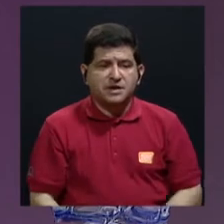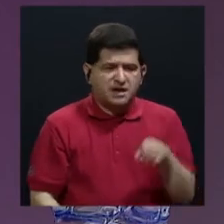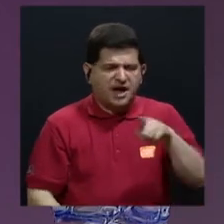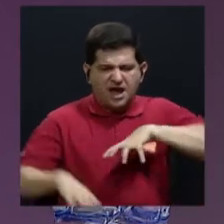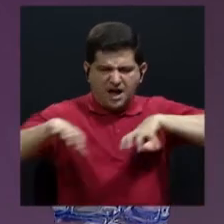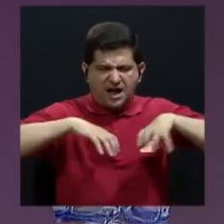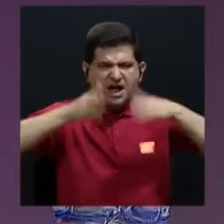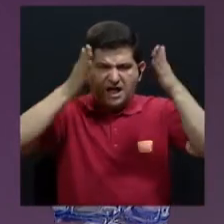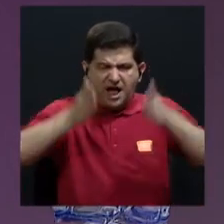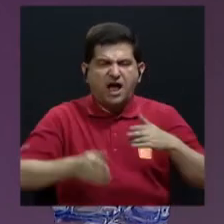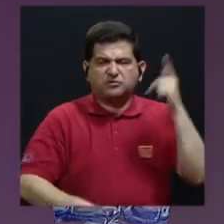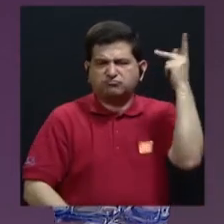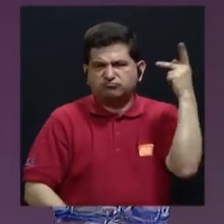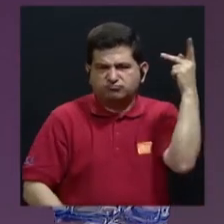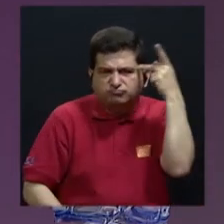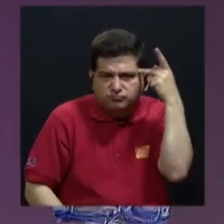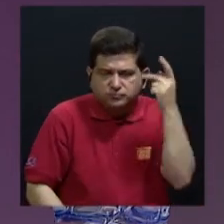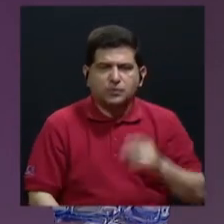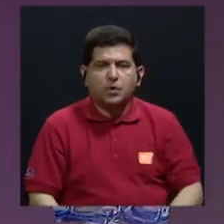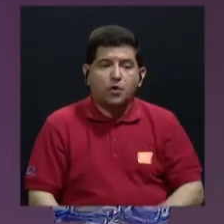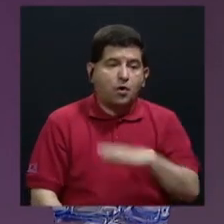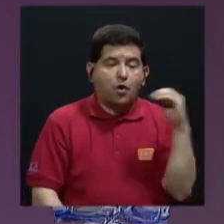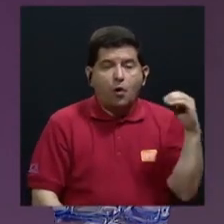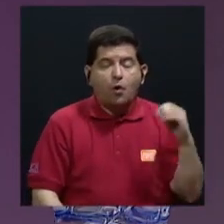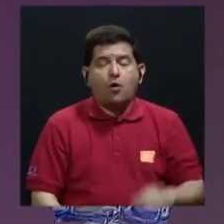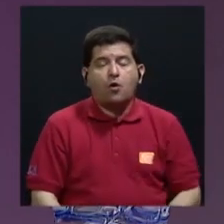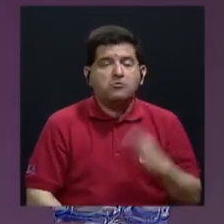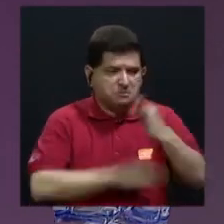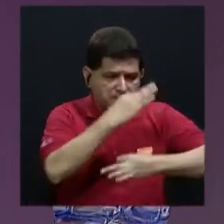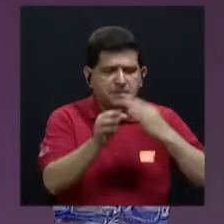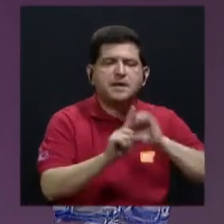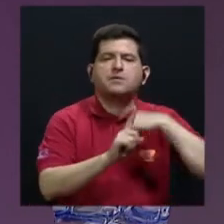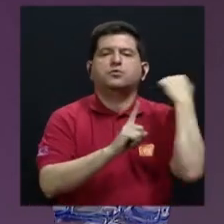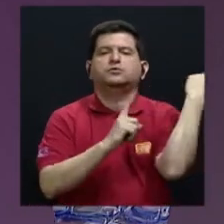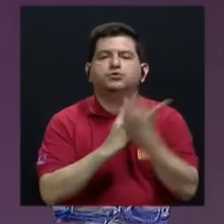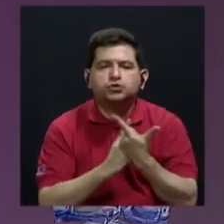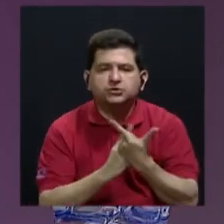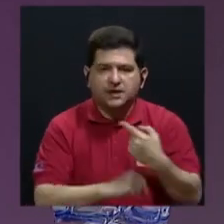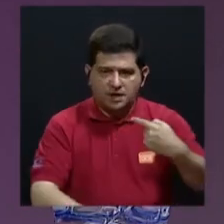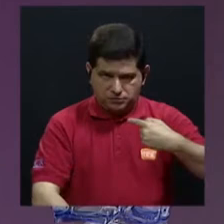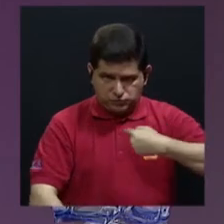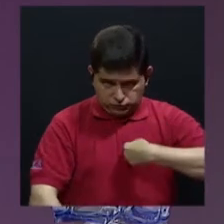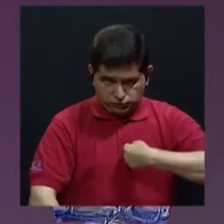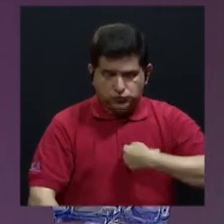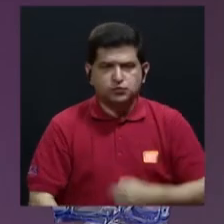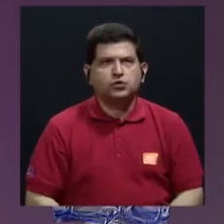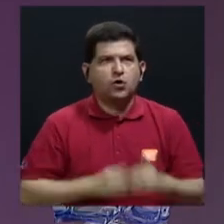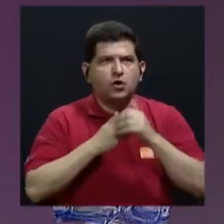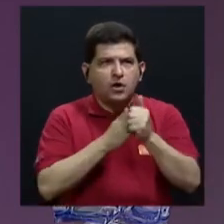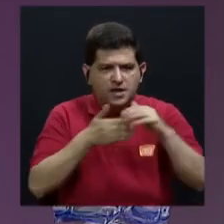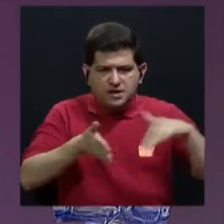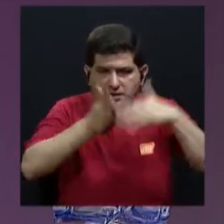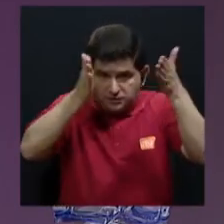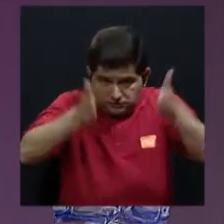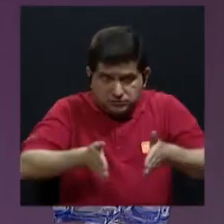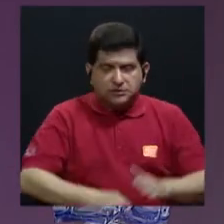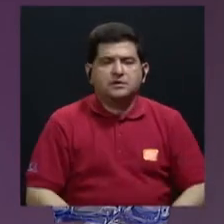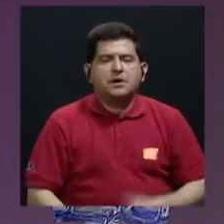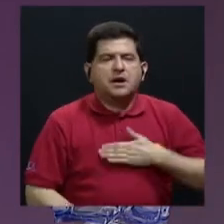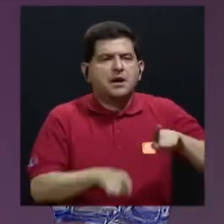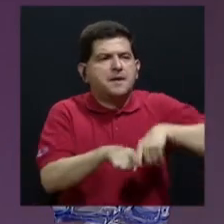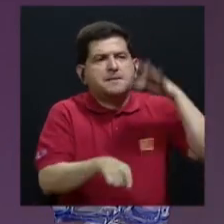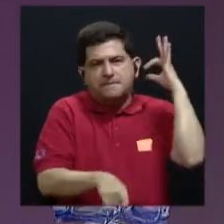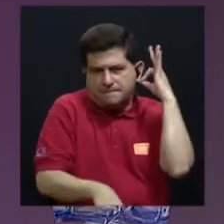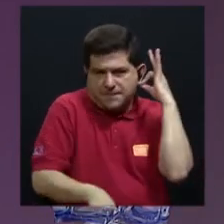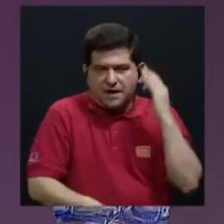activistas políticos o de activistas sociales. Yo era líder estudiantil, mi hermana